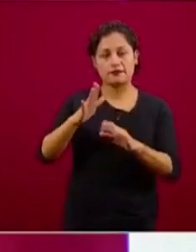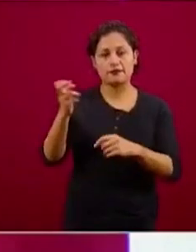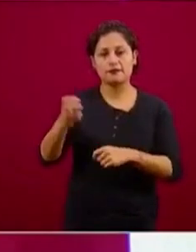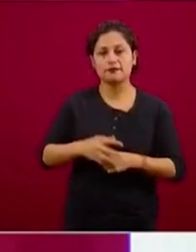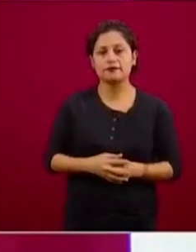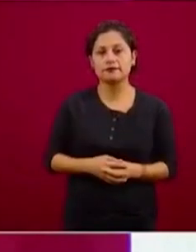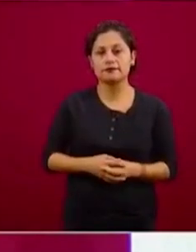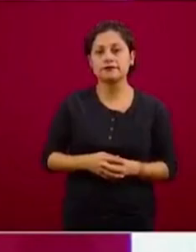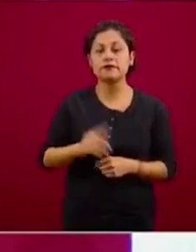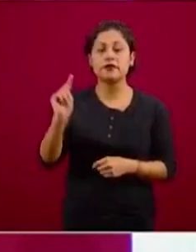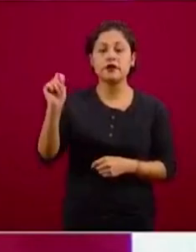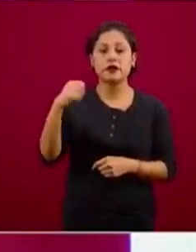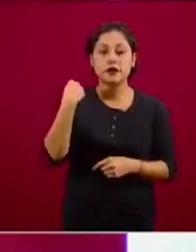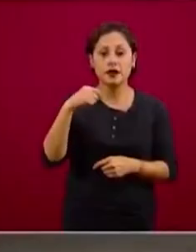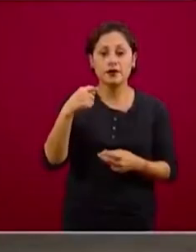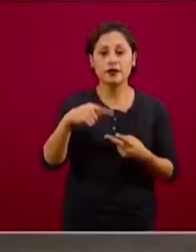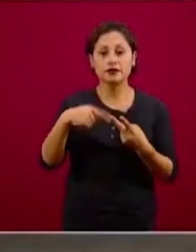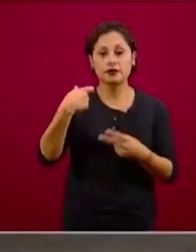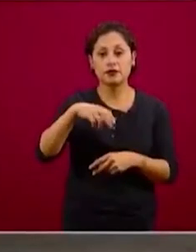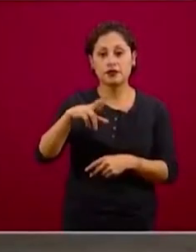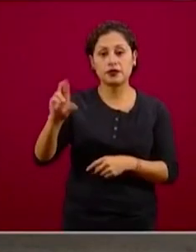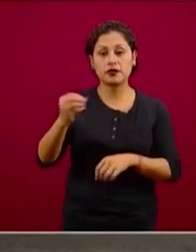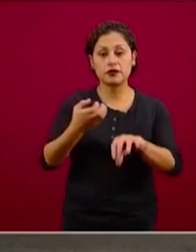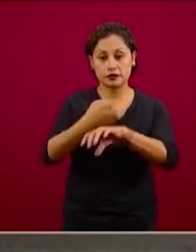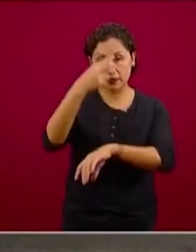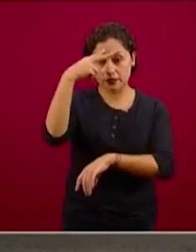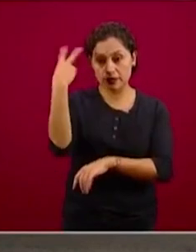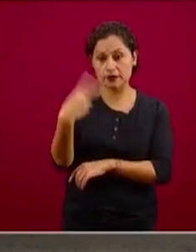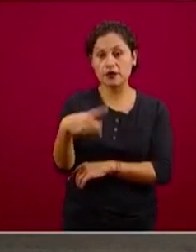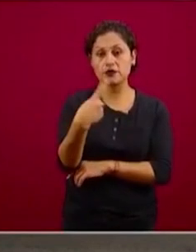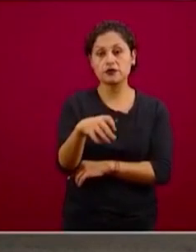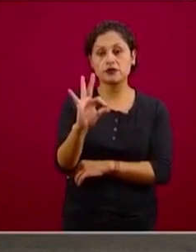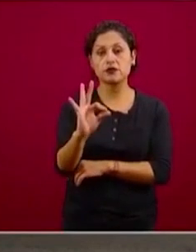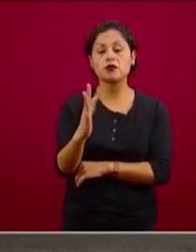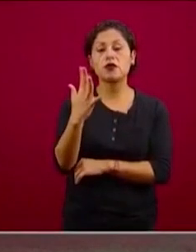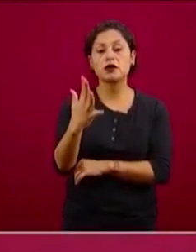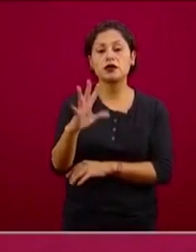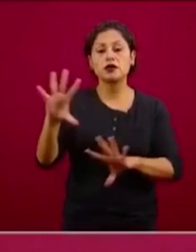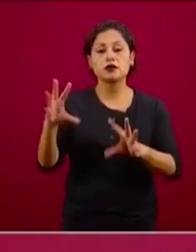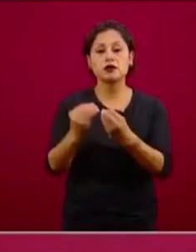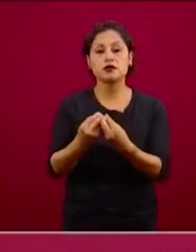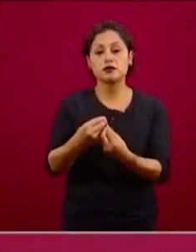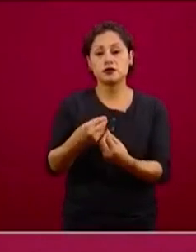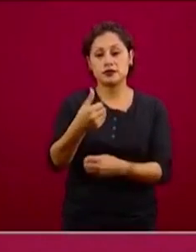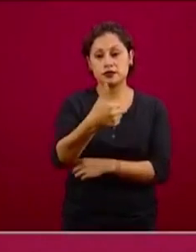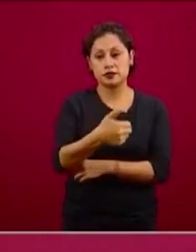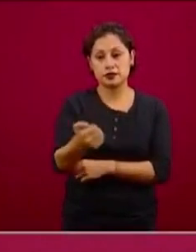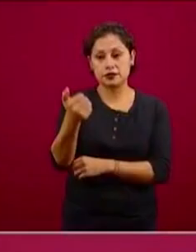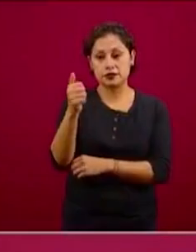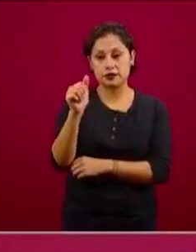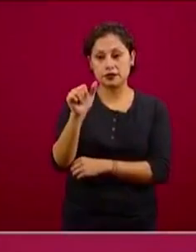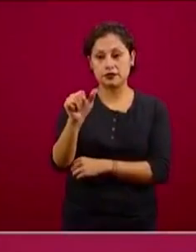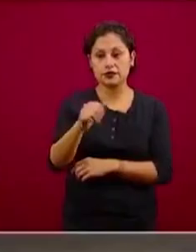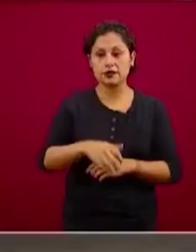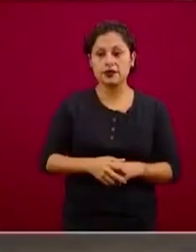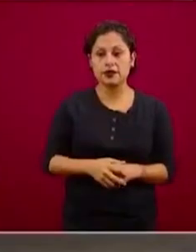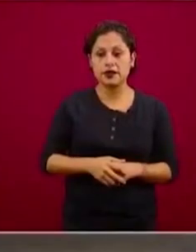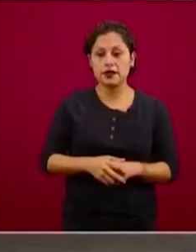Tabasco, Quintana Roo, Estado de México 145 para un total de 616. Si lo vemos como porcentajes,